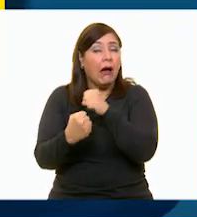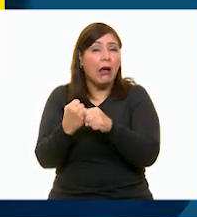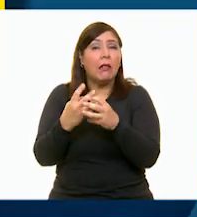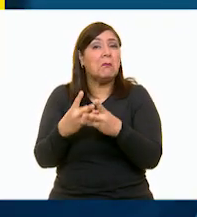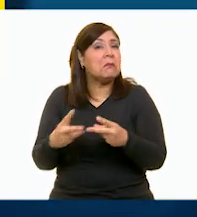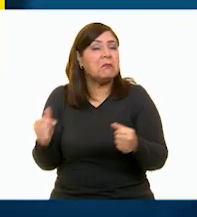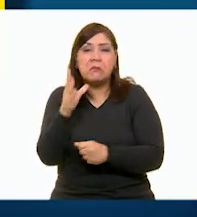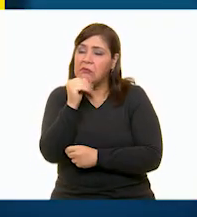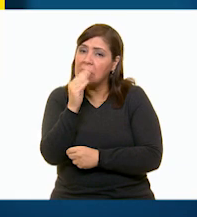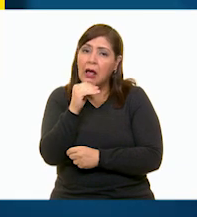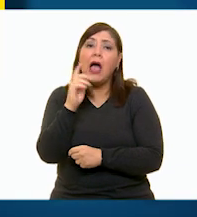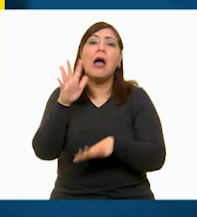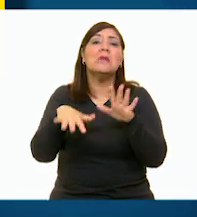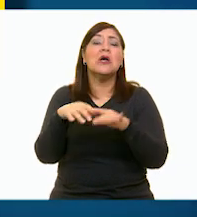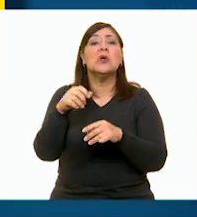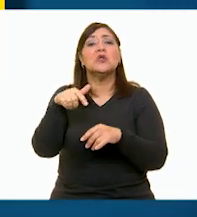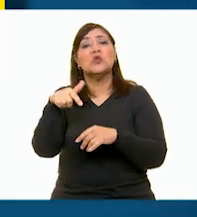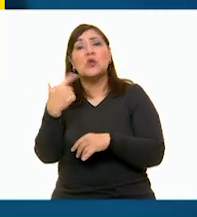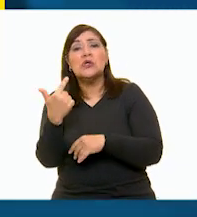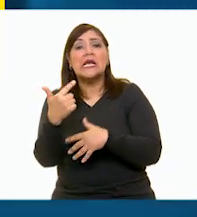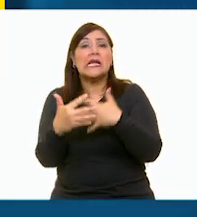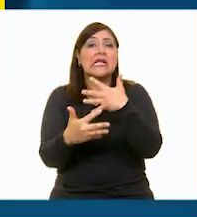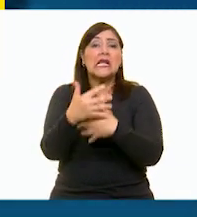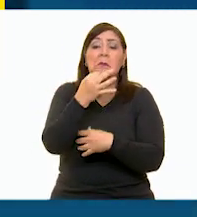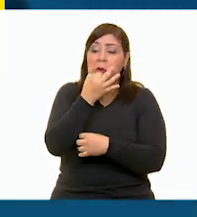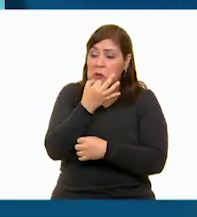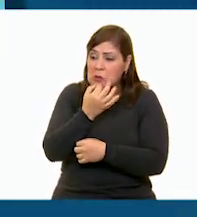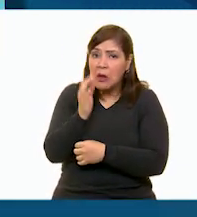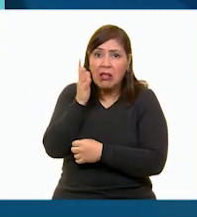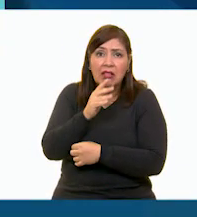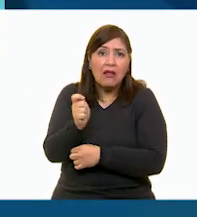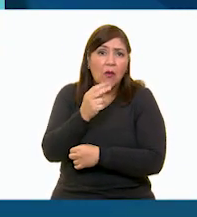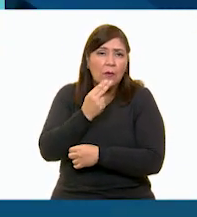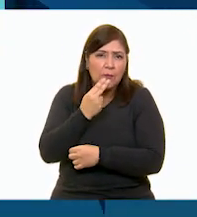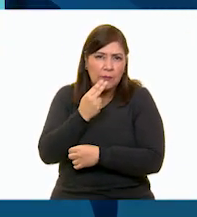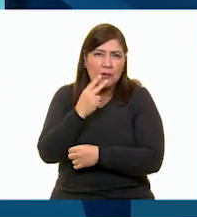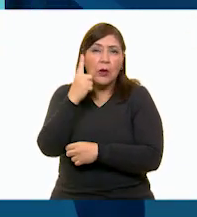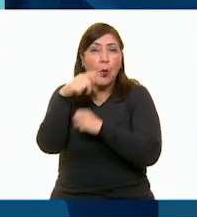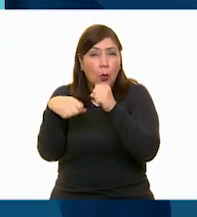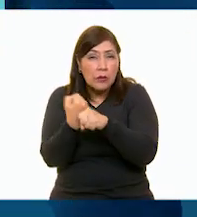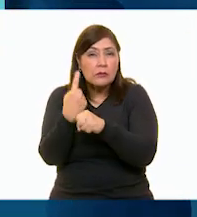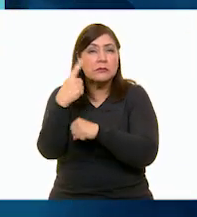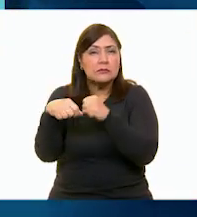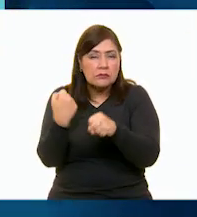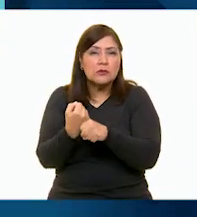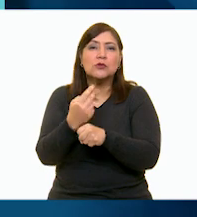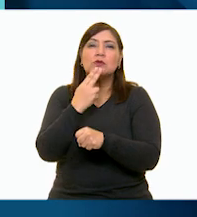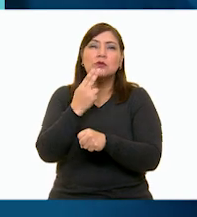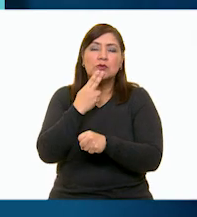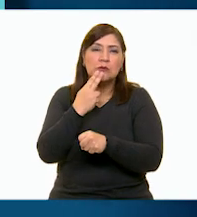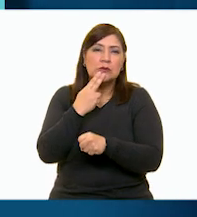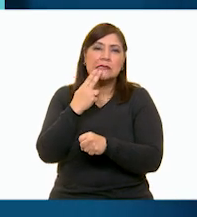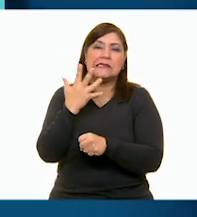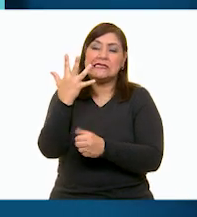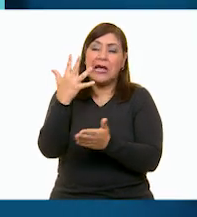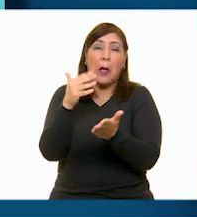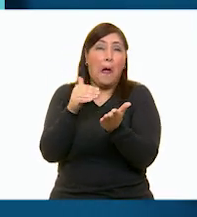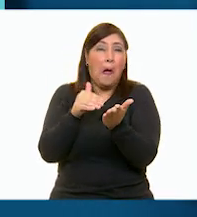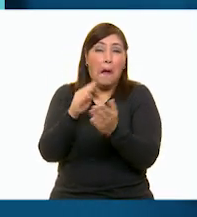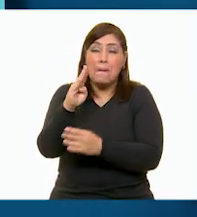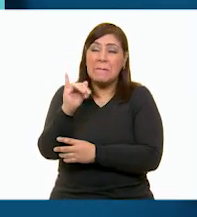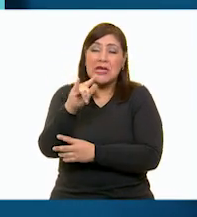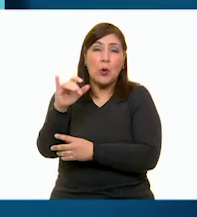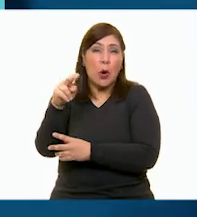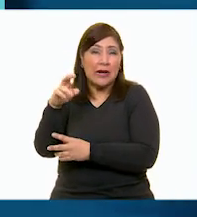y a veces solo se usa entre 12 y 15 minutos. Cada año se usan en el mundo 5 billones